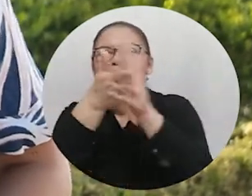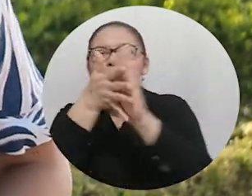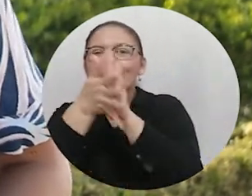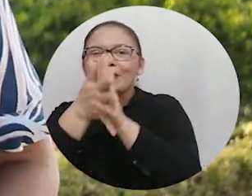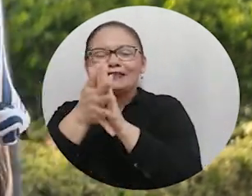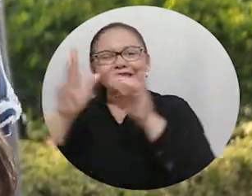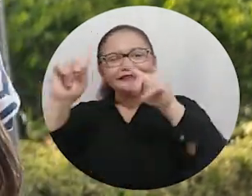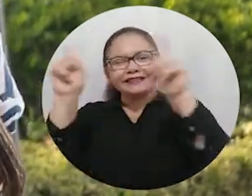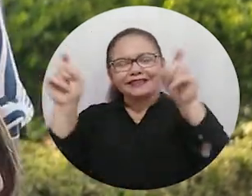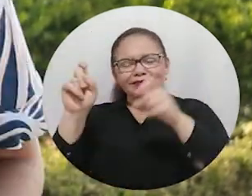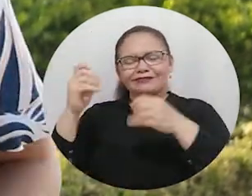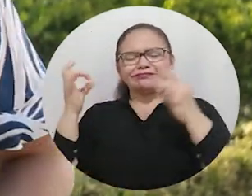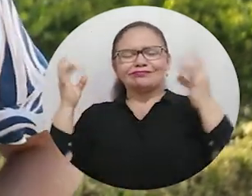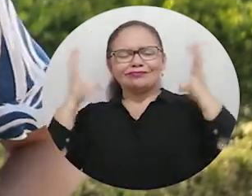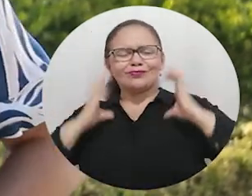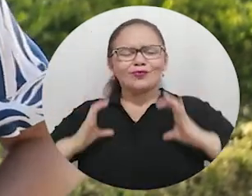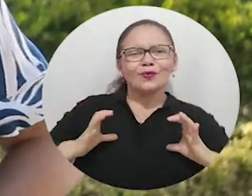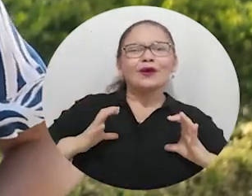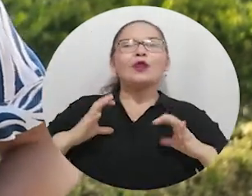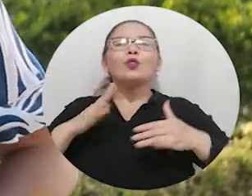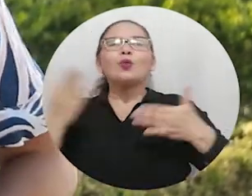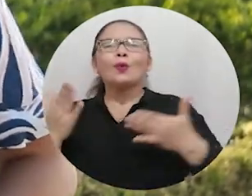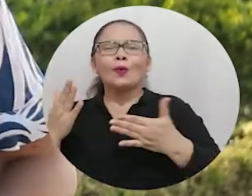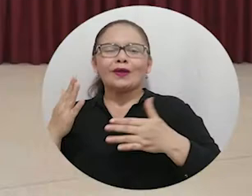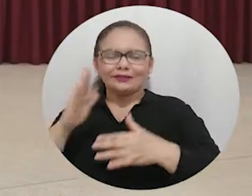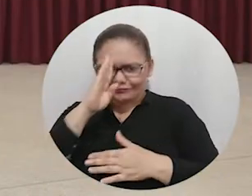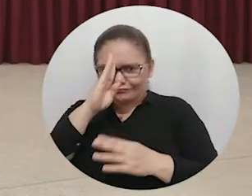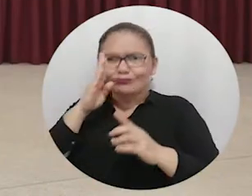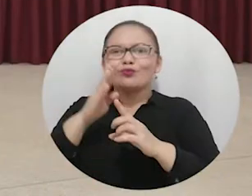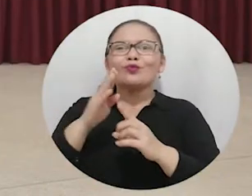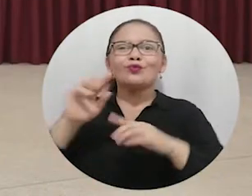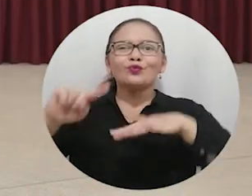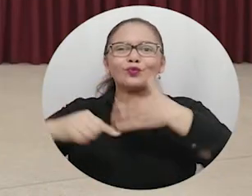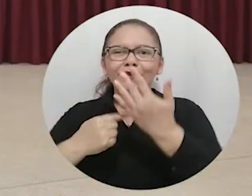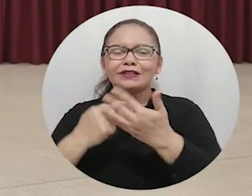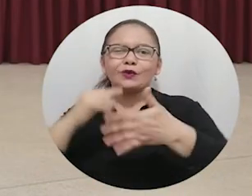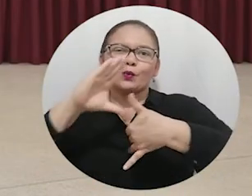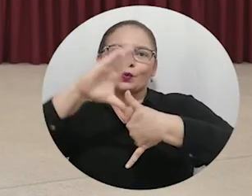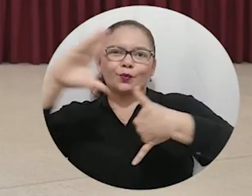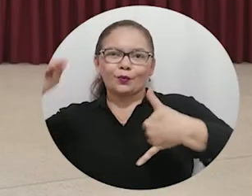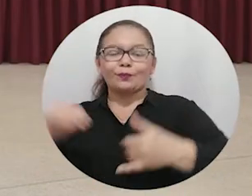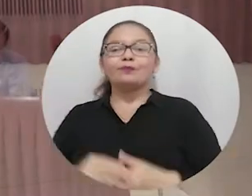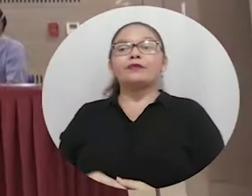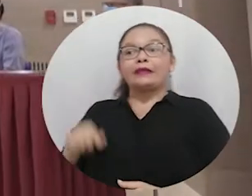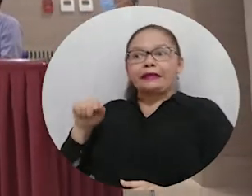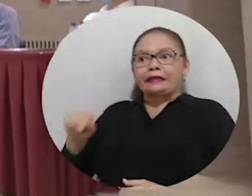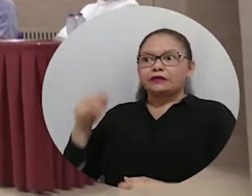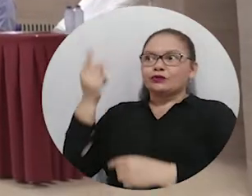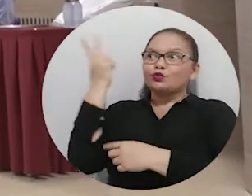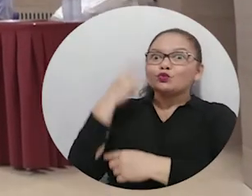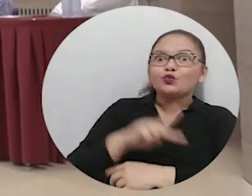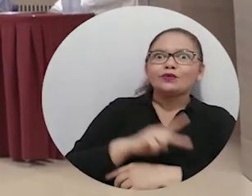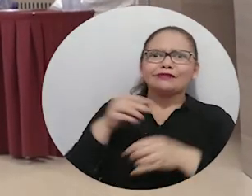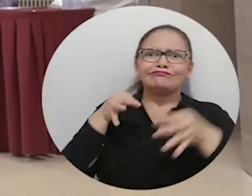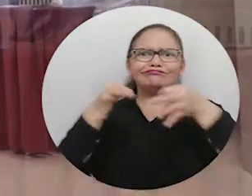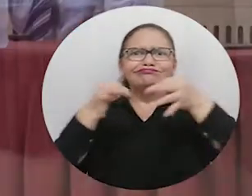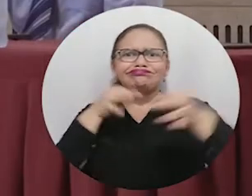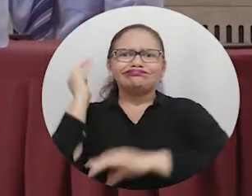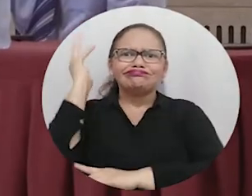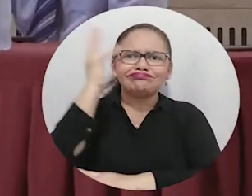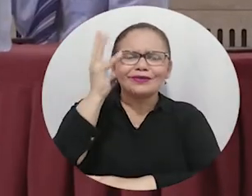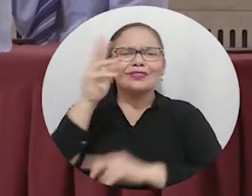Internacional de Actualización en Dolor de la Costa Caribe. Durante dos días, la Universidad del Magdalena acogió las actividades